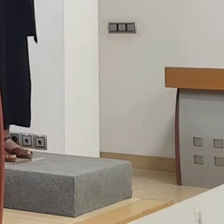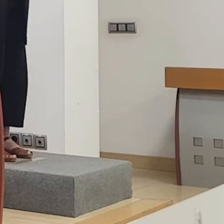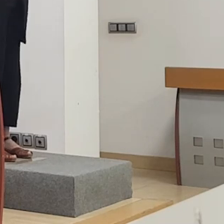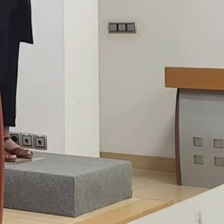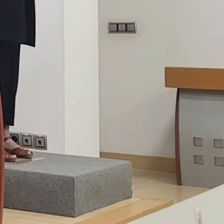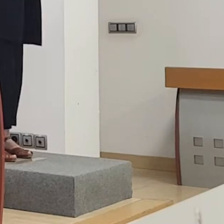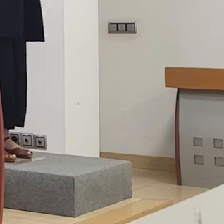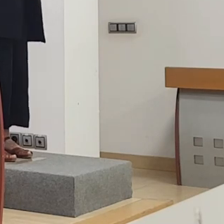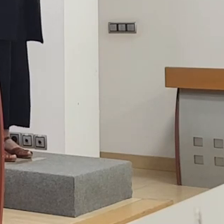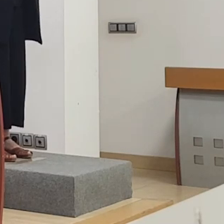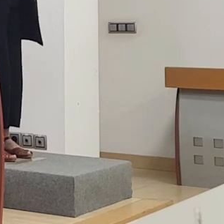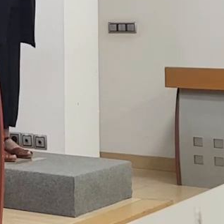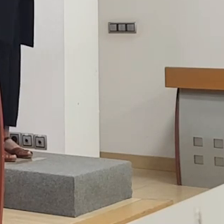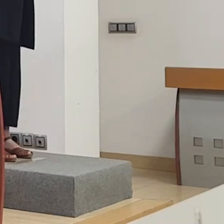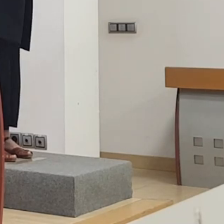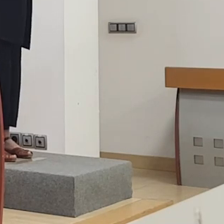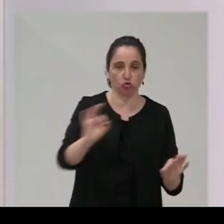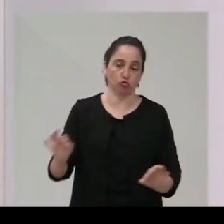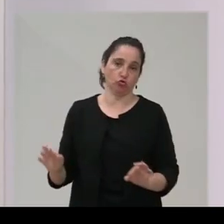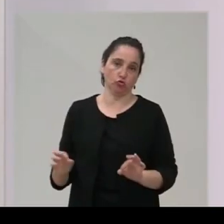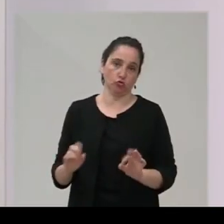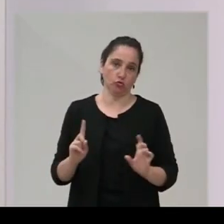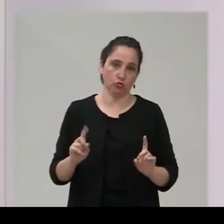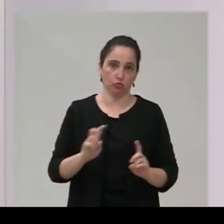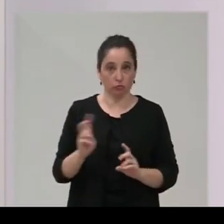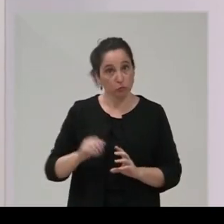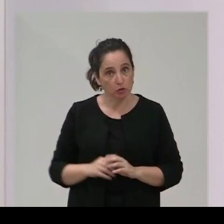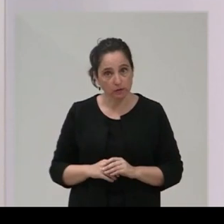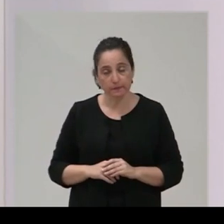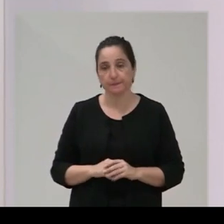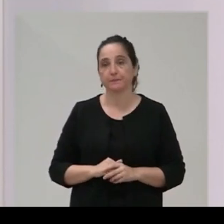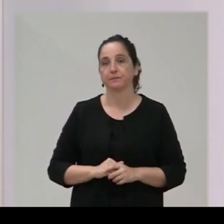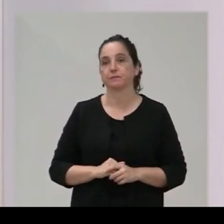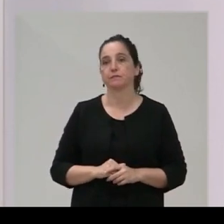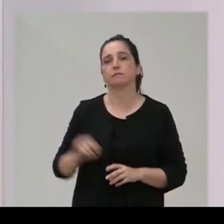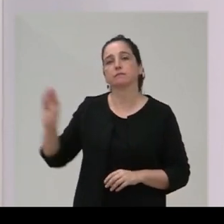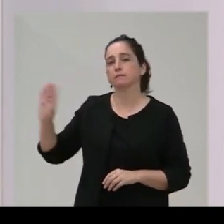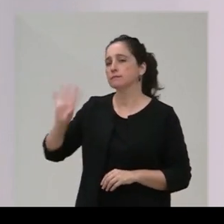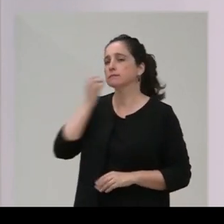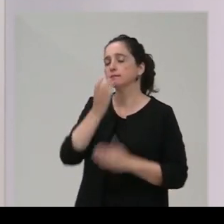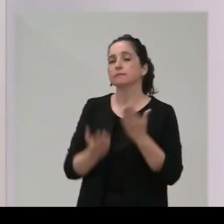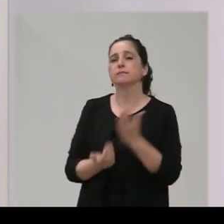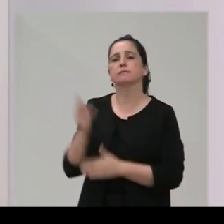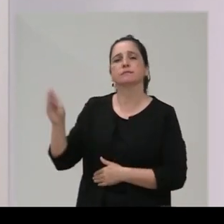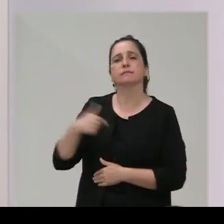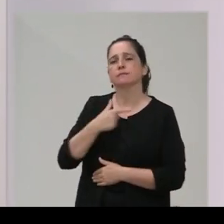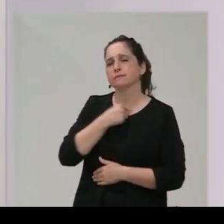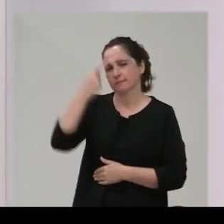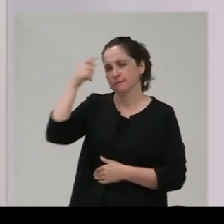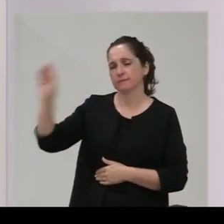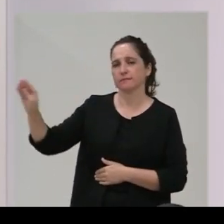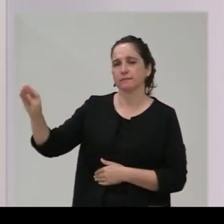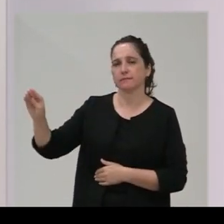hablar de temas más específicos o más técnicos o menores o de otro rango sí buenos días a mí me gustaría saber